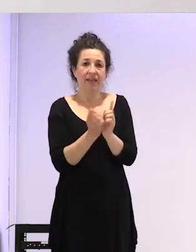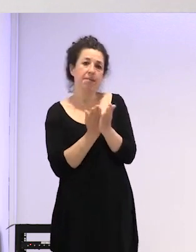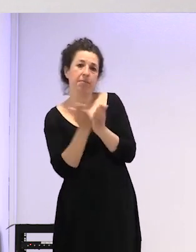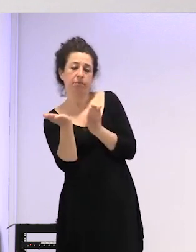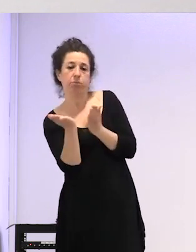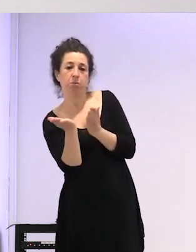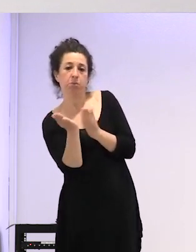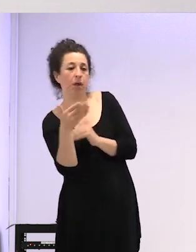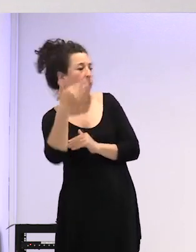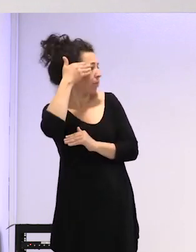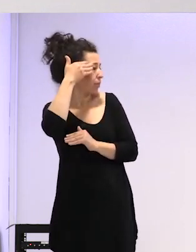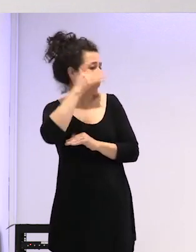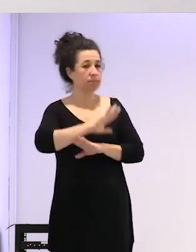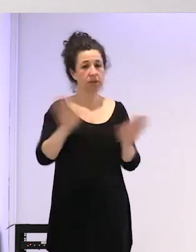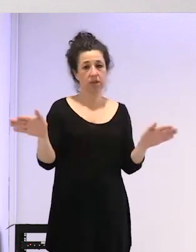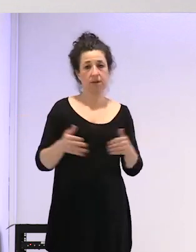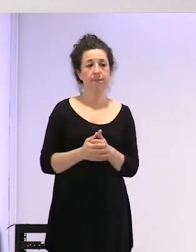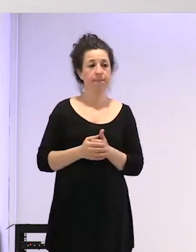mirar otro lado